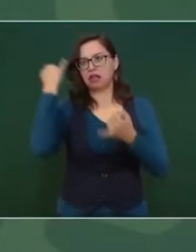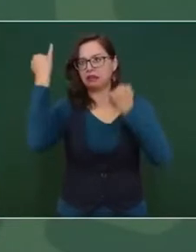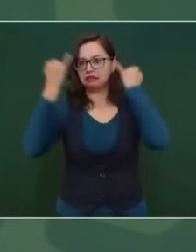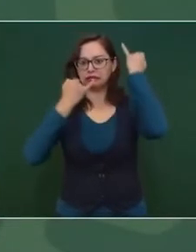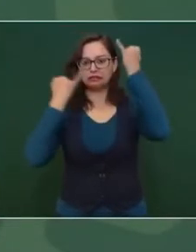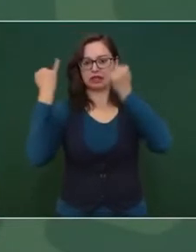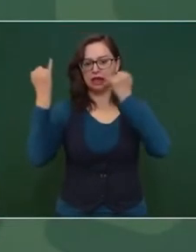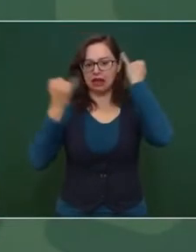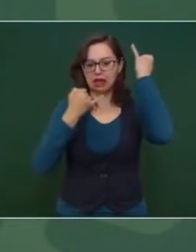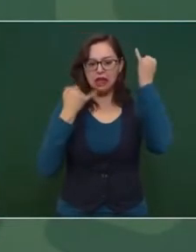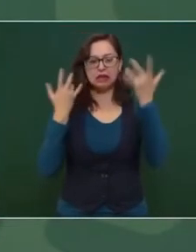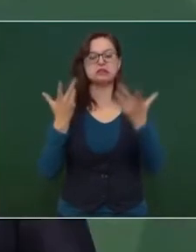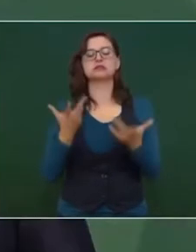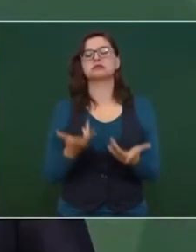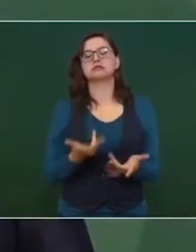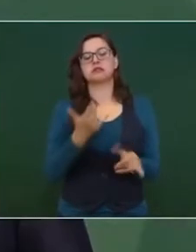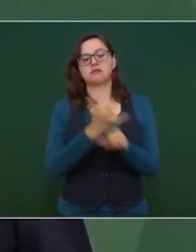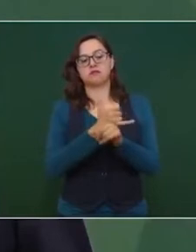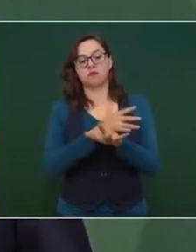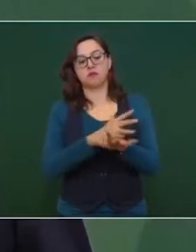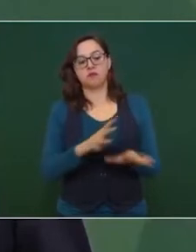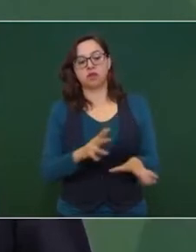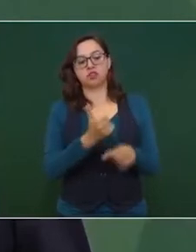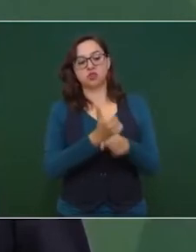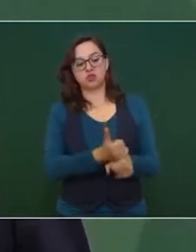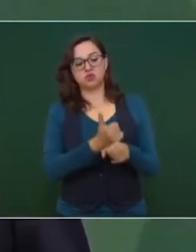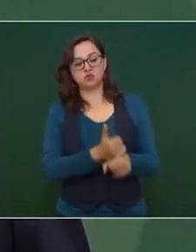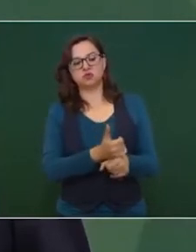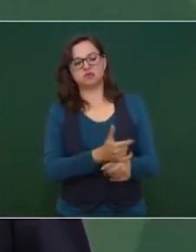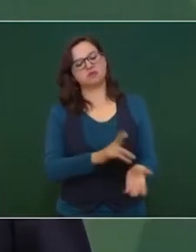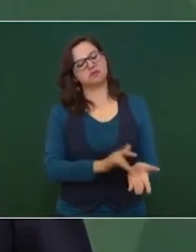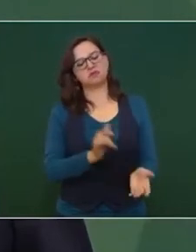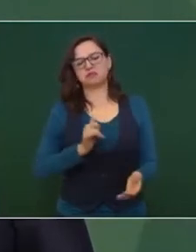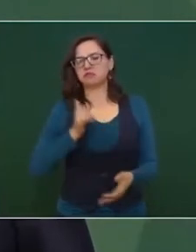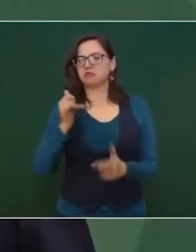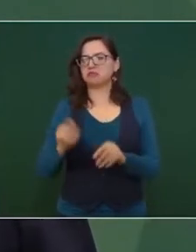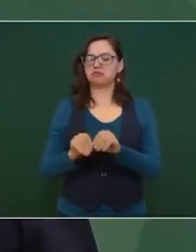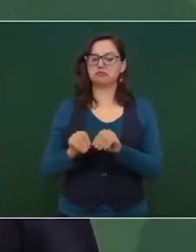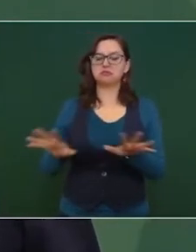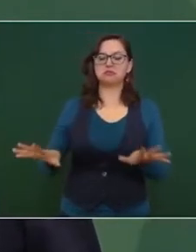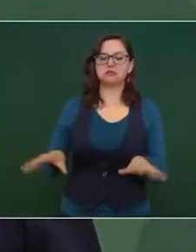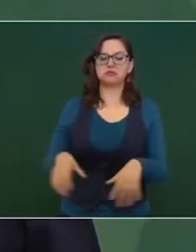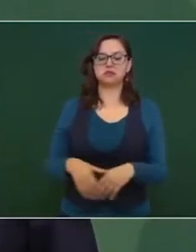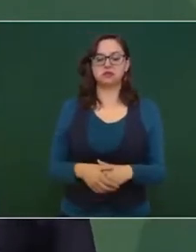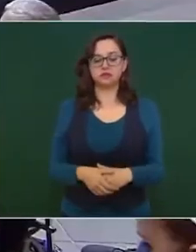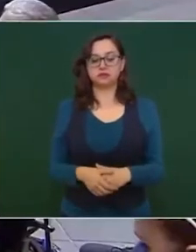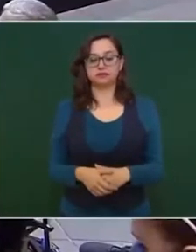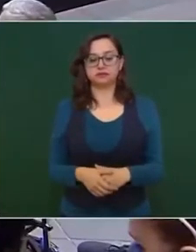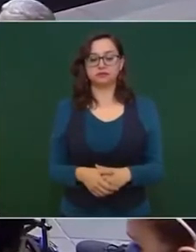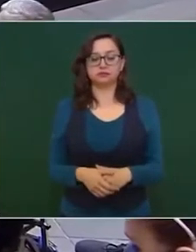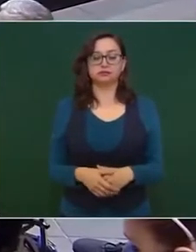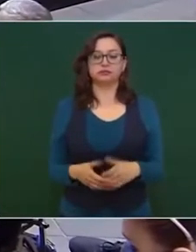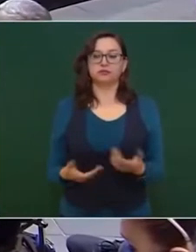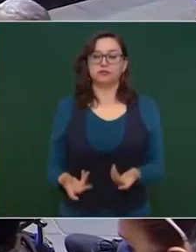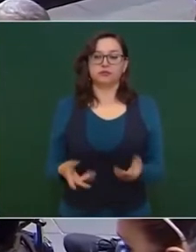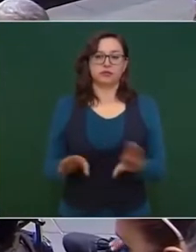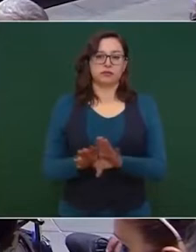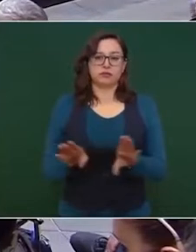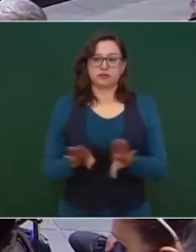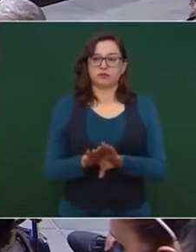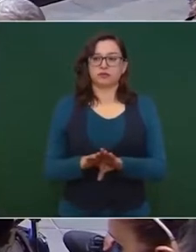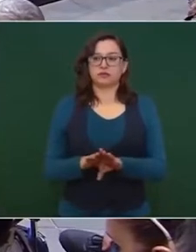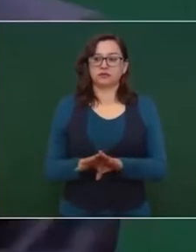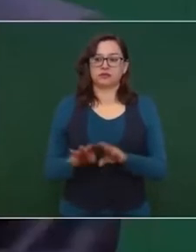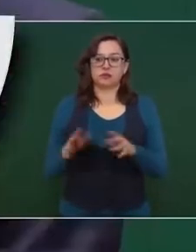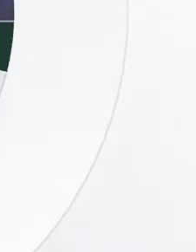traficar con el dolor ajeno el sensacionalismo el